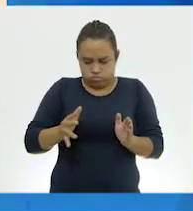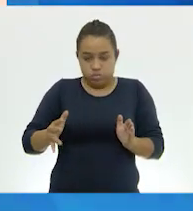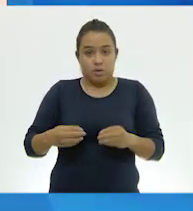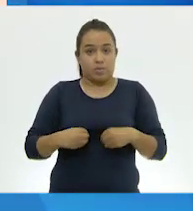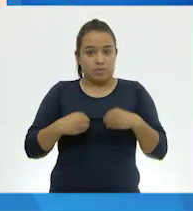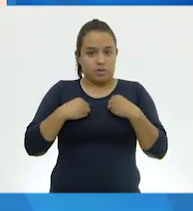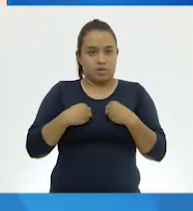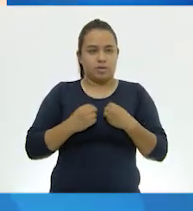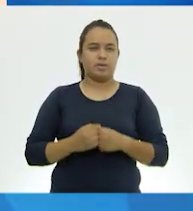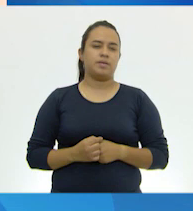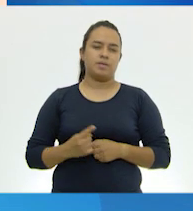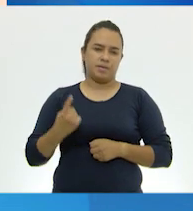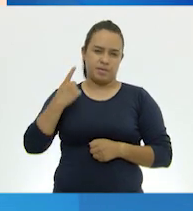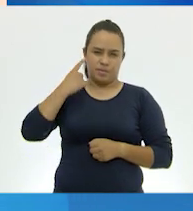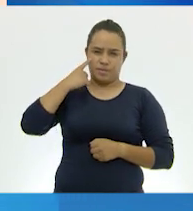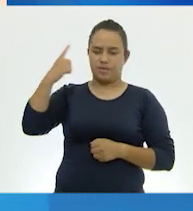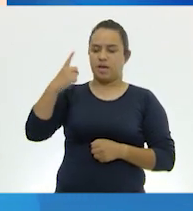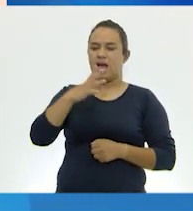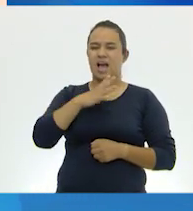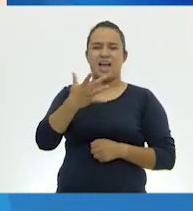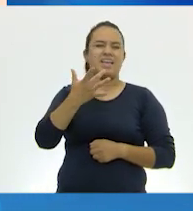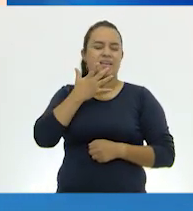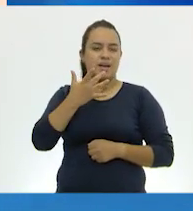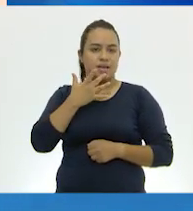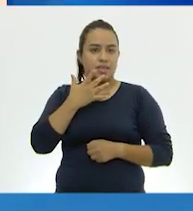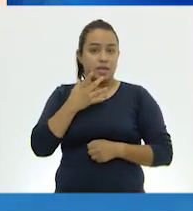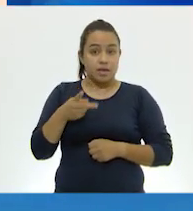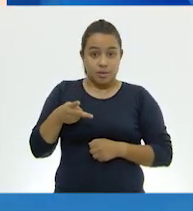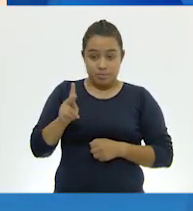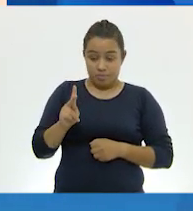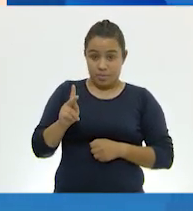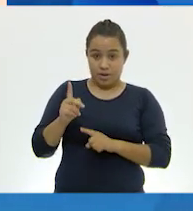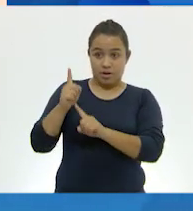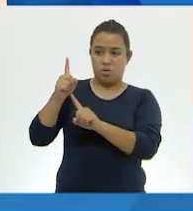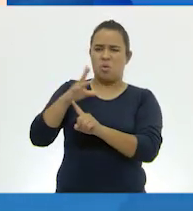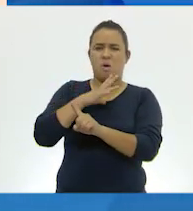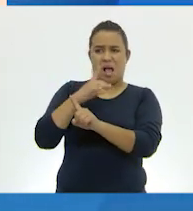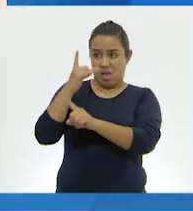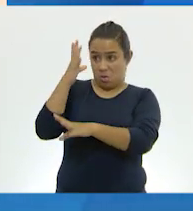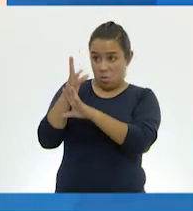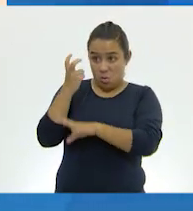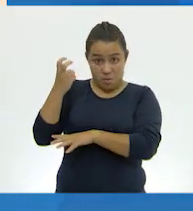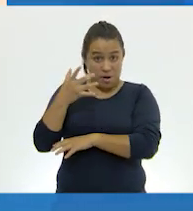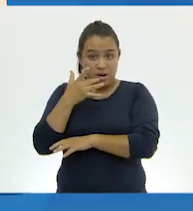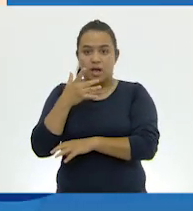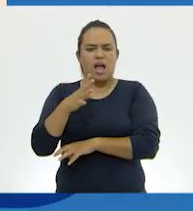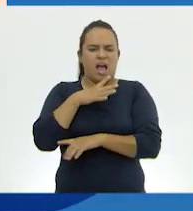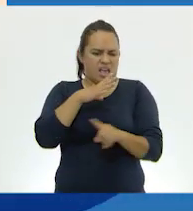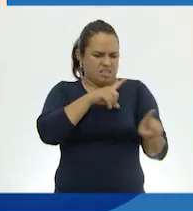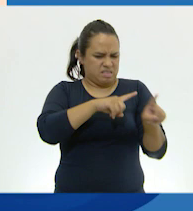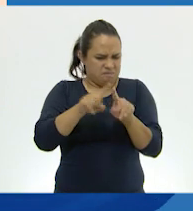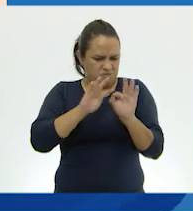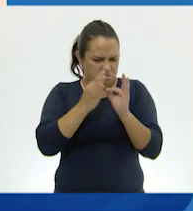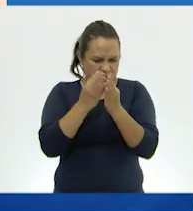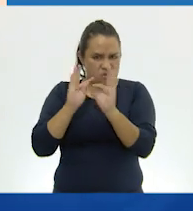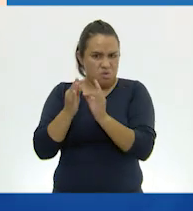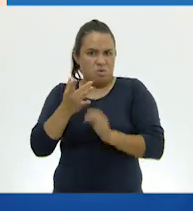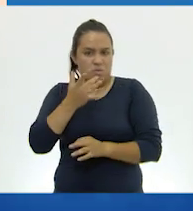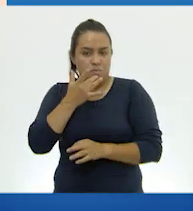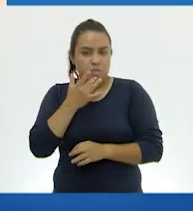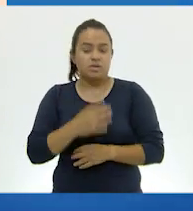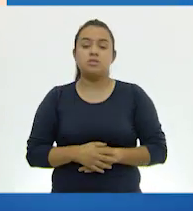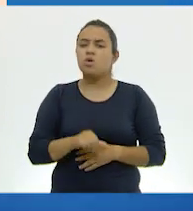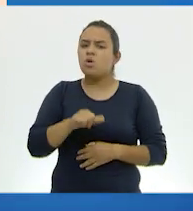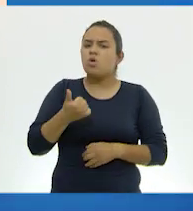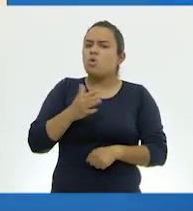Aquí podemos ver una especie de rana, pero sabemos que hay de muchos otros tipos, ¿verdad? Exactamente. Muy bien. ¿Qué más podemos